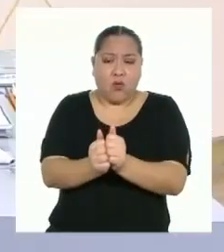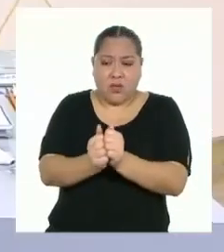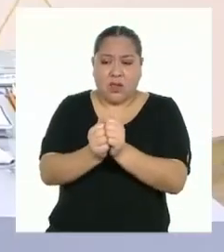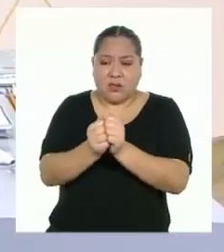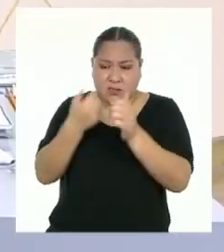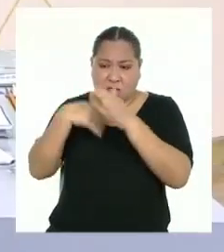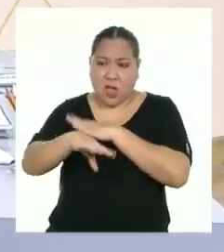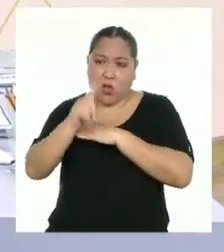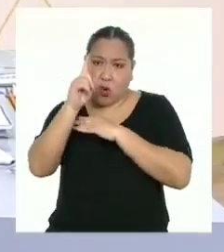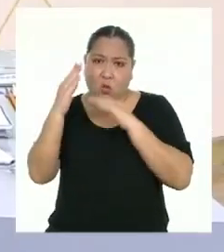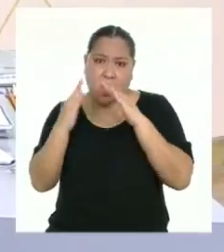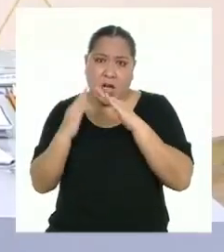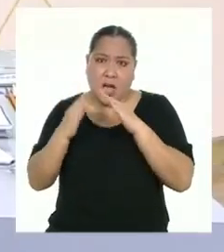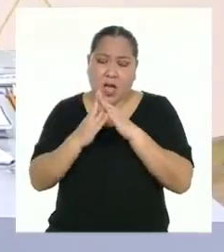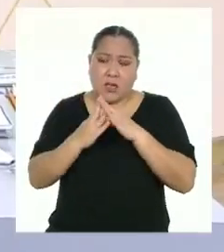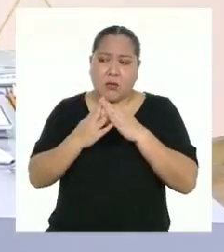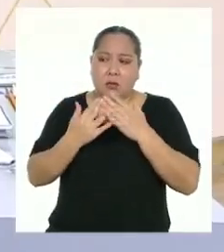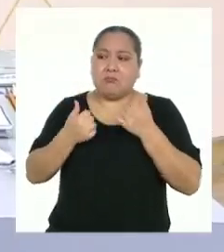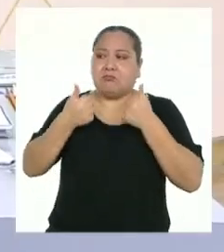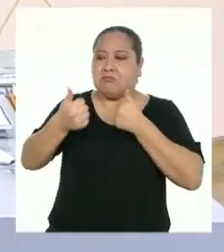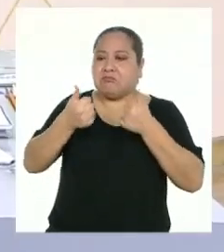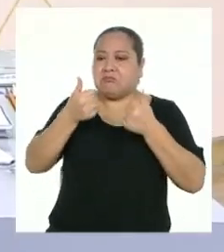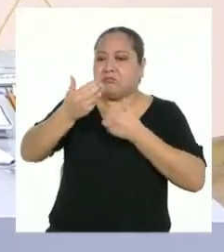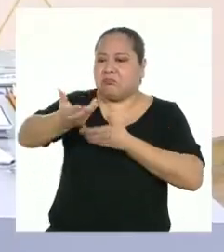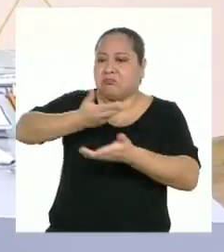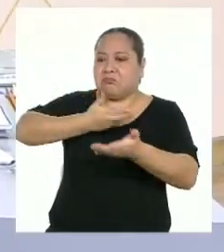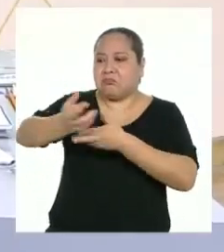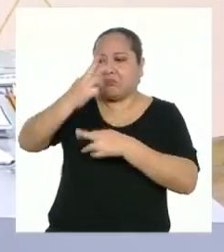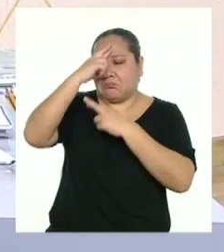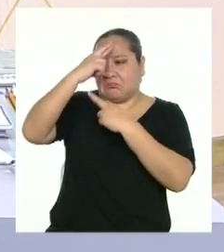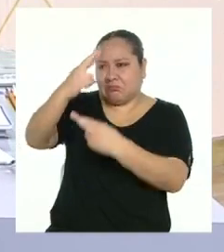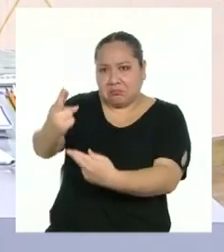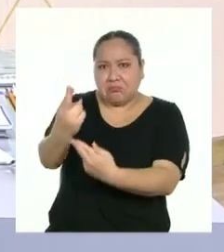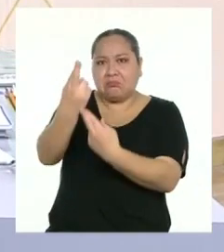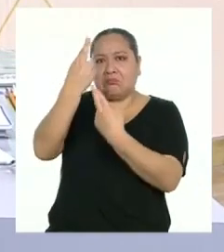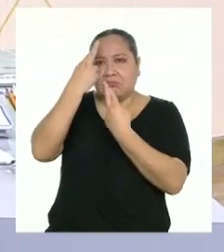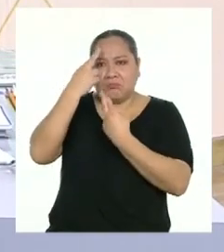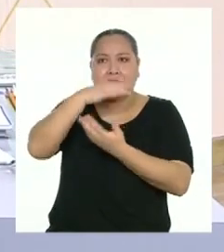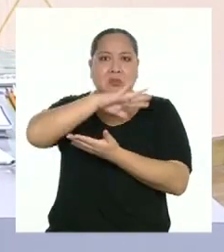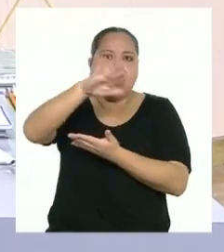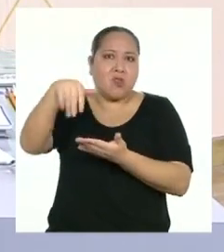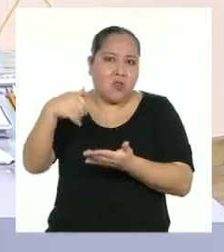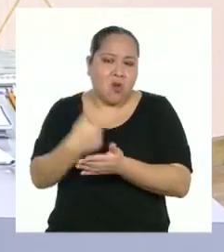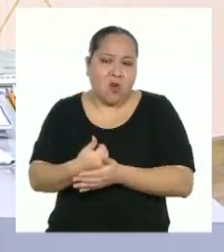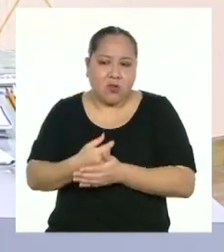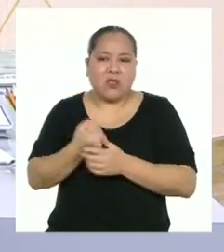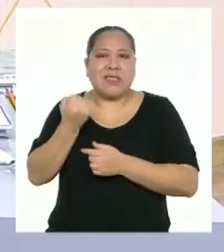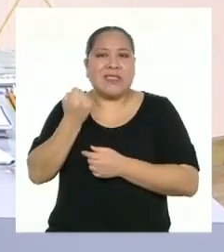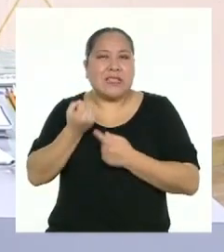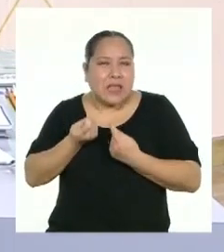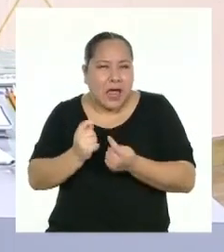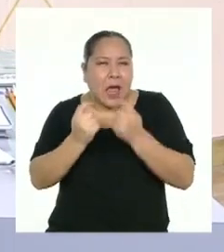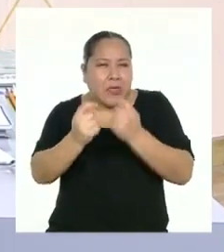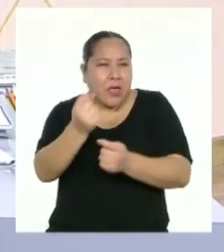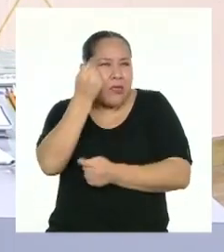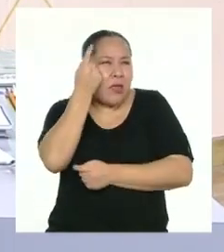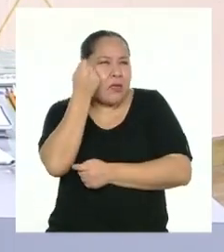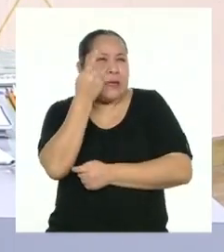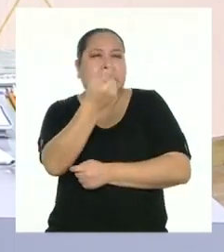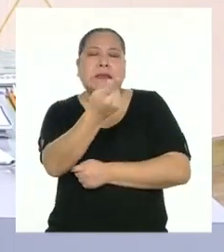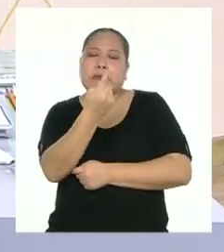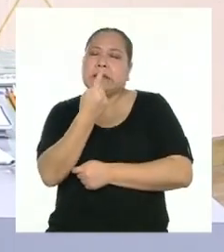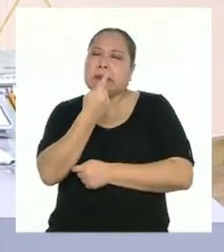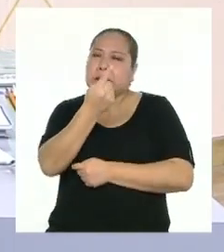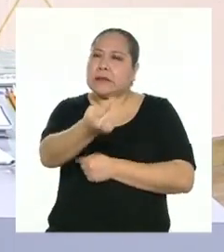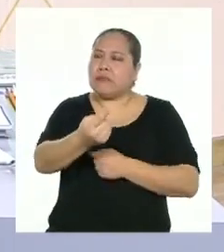paz. Quiero decir, tienen una relación basada en el respeto, en la que todas y todos procuran comprender a las y los demás y